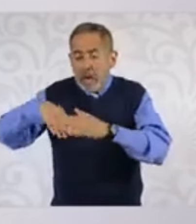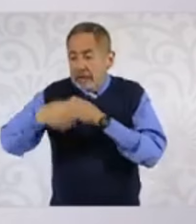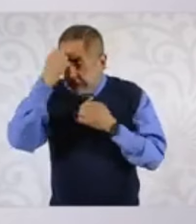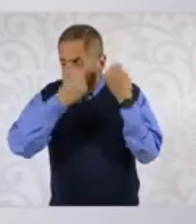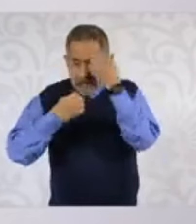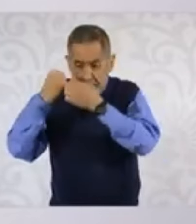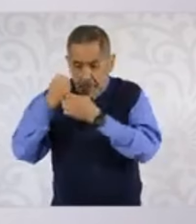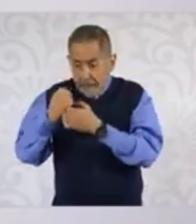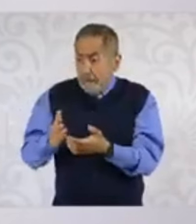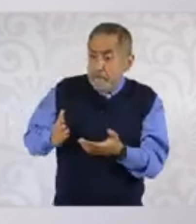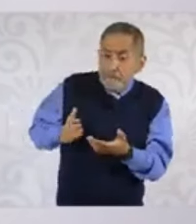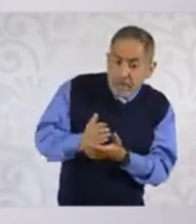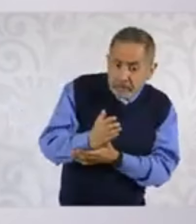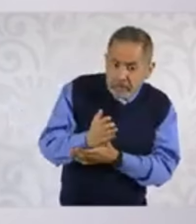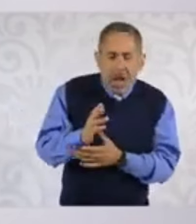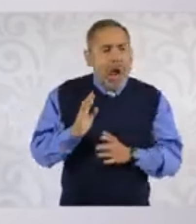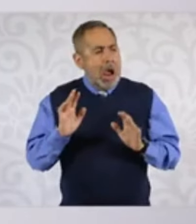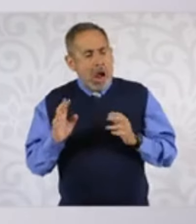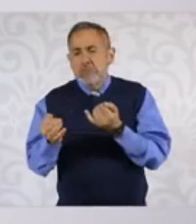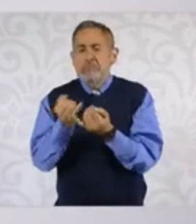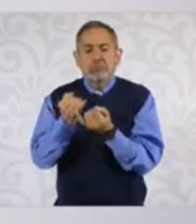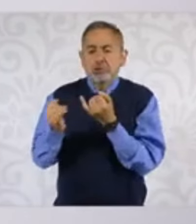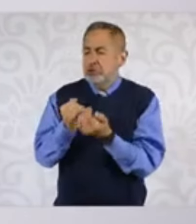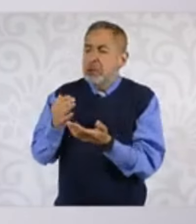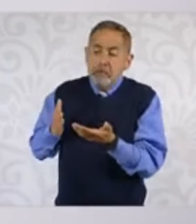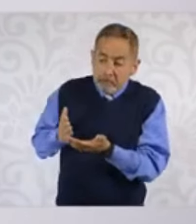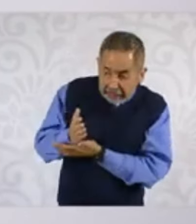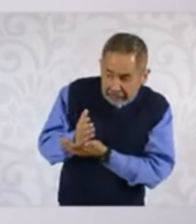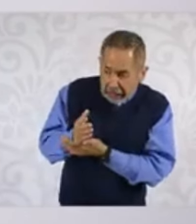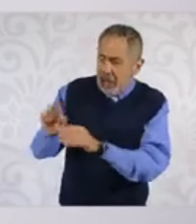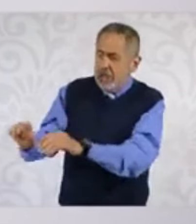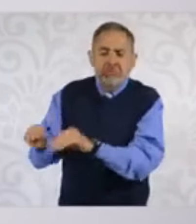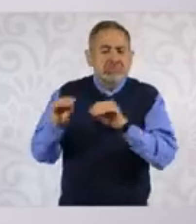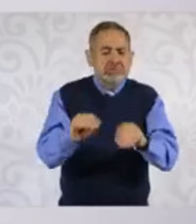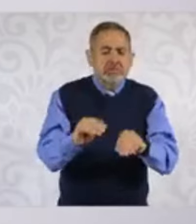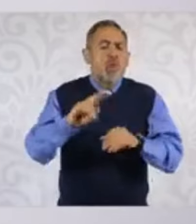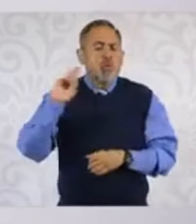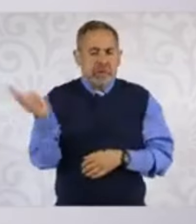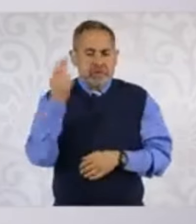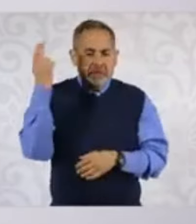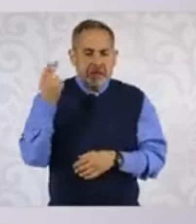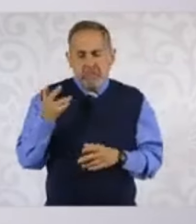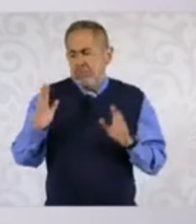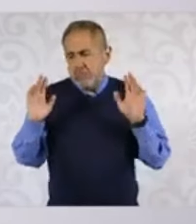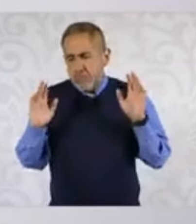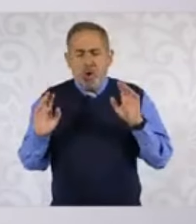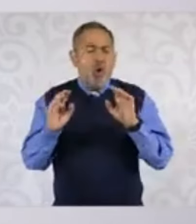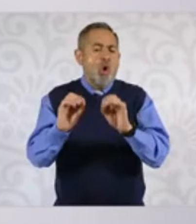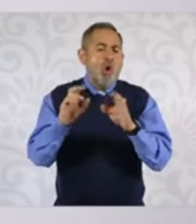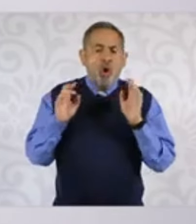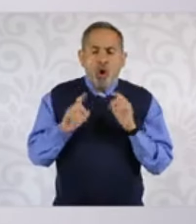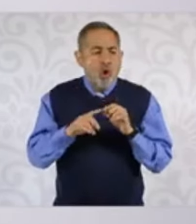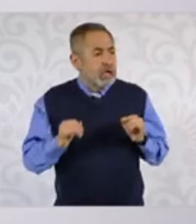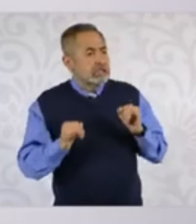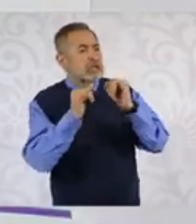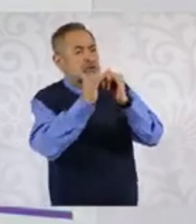su aguinaldo por estar laburando en el IMSS Bienestar, más aparte su mensualidad normal y más aparte su quincena por estar